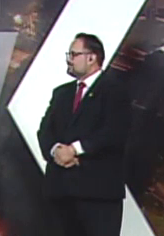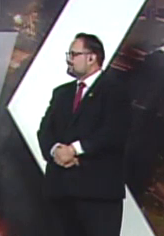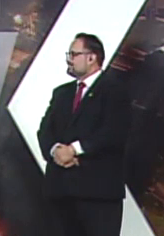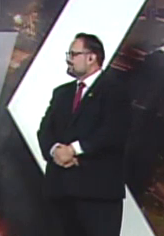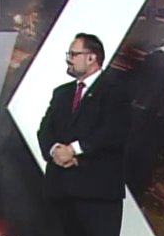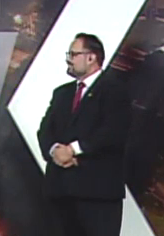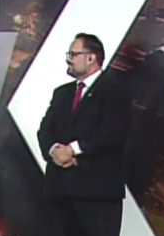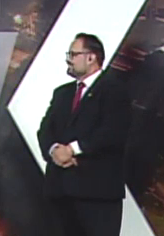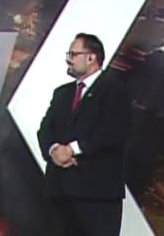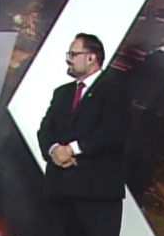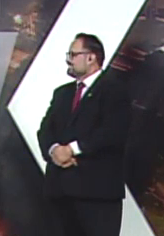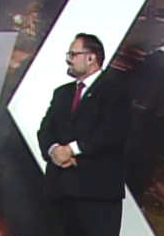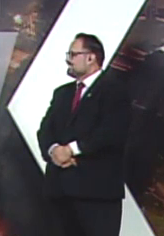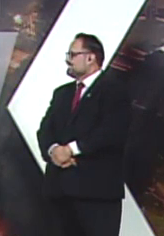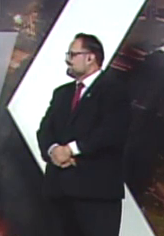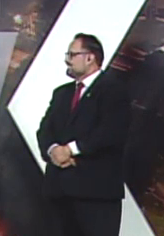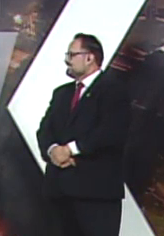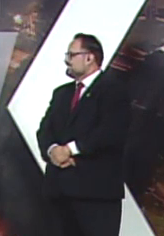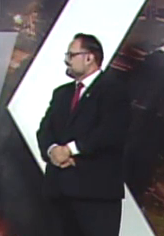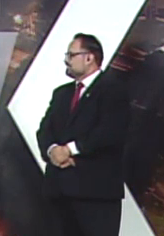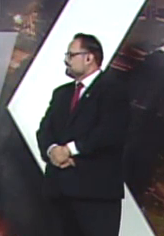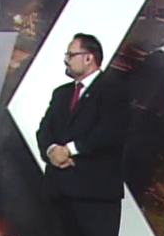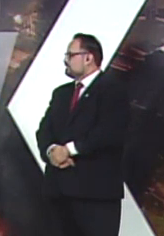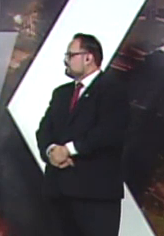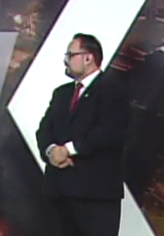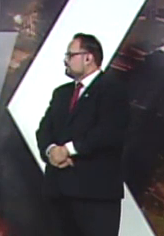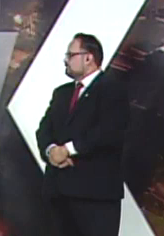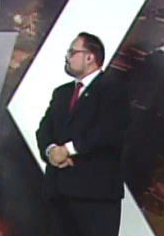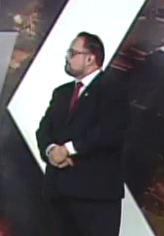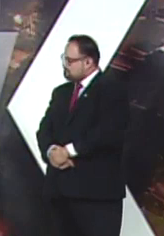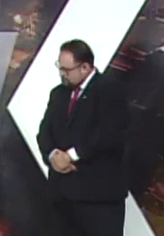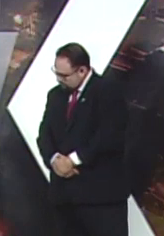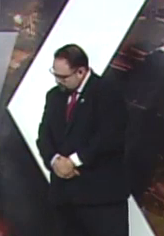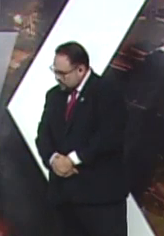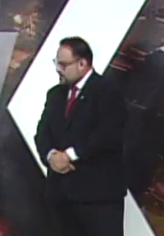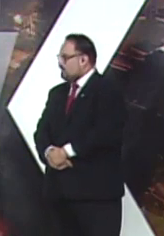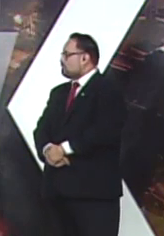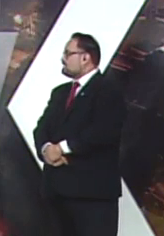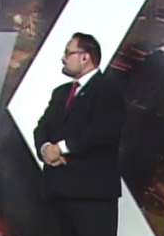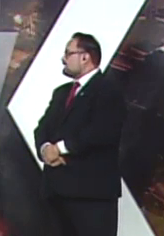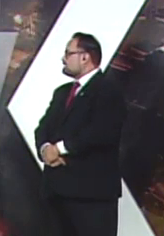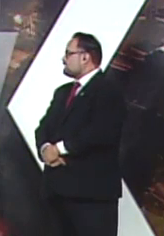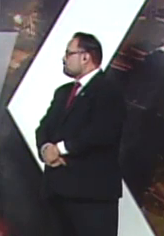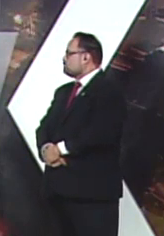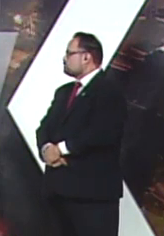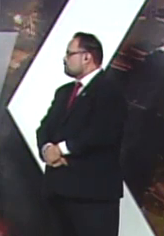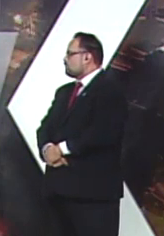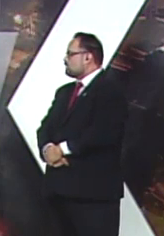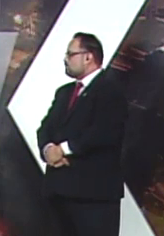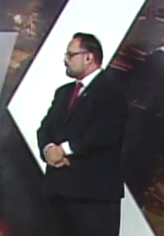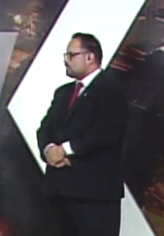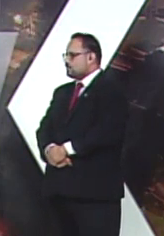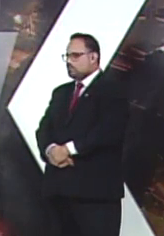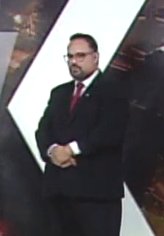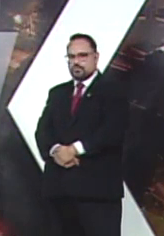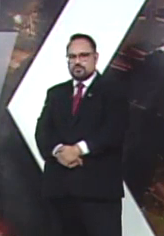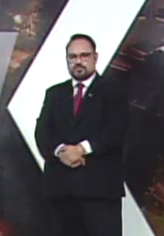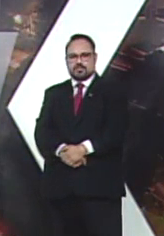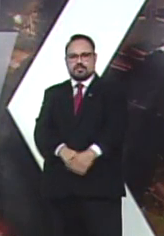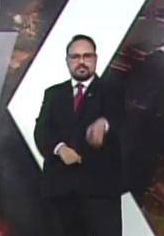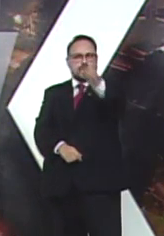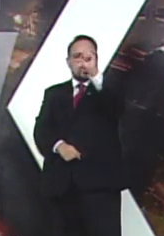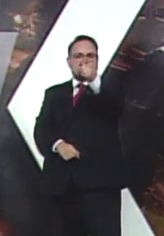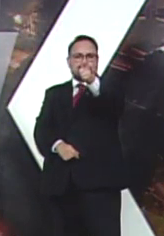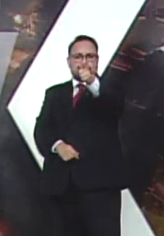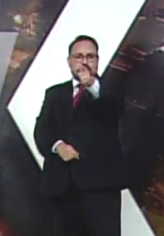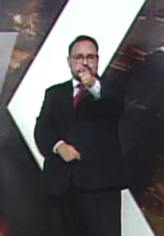radiografía que siempre Julio nos hace, vamos a ver cómo se ha comportado entonces el tema de la región. Claro que sí, Sandy, será un gusto poder compartirlo contigo y